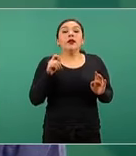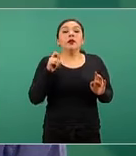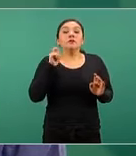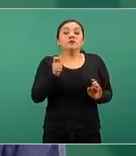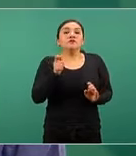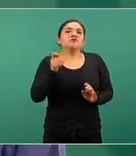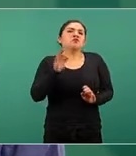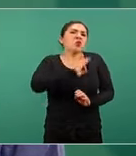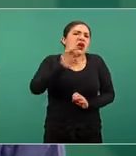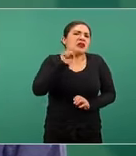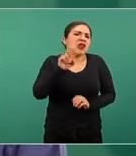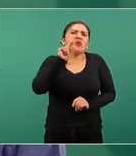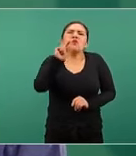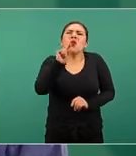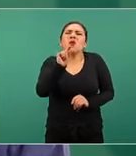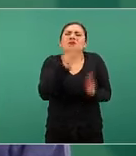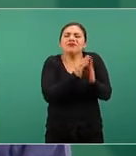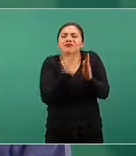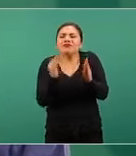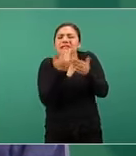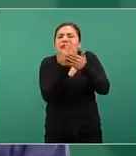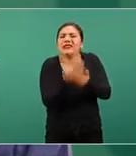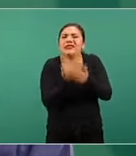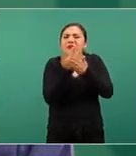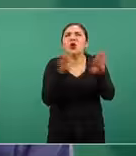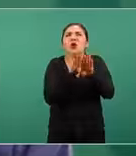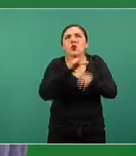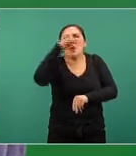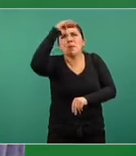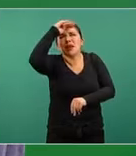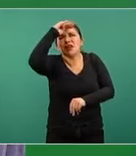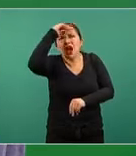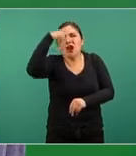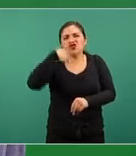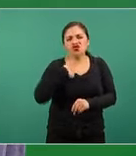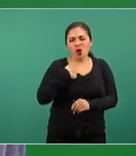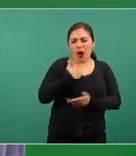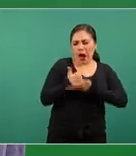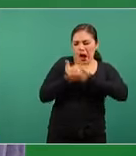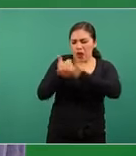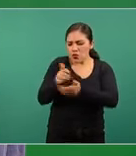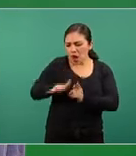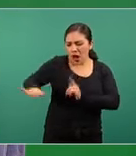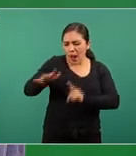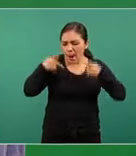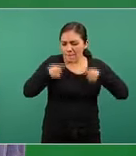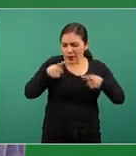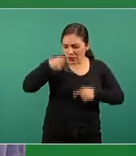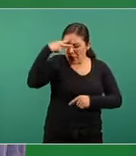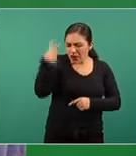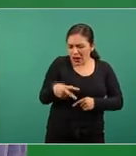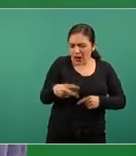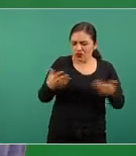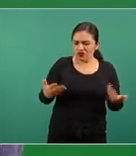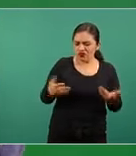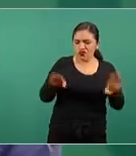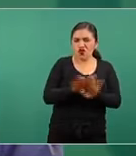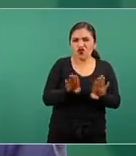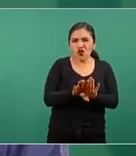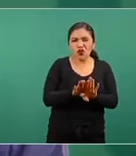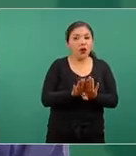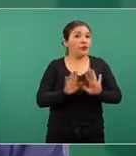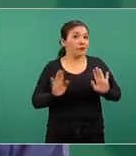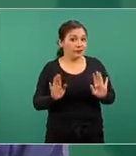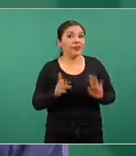quizá pueden esperar un poquito y pensar cómo le ayudo más a la población mexicana desde luego hay que